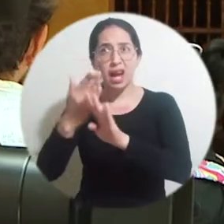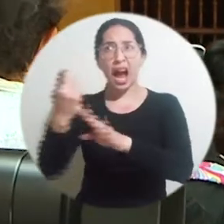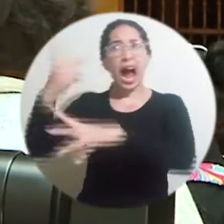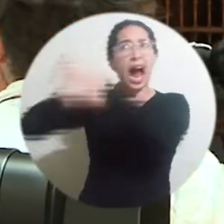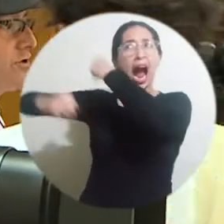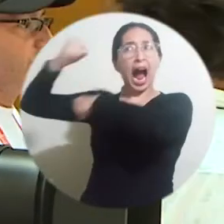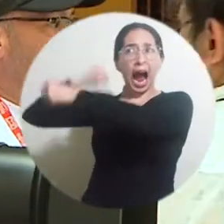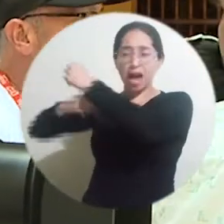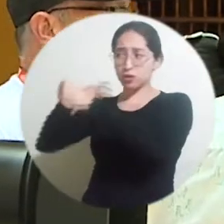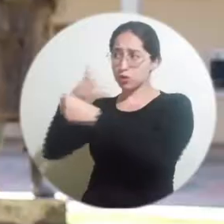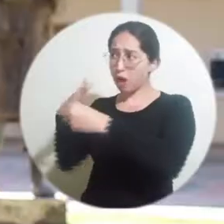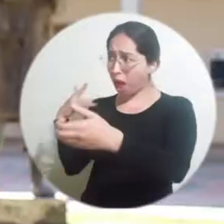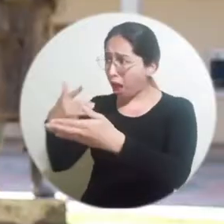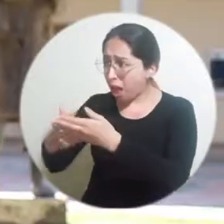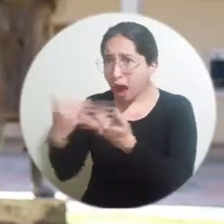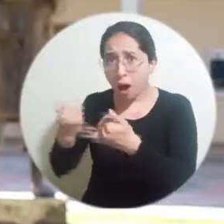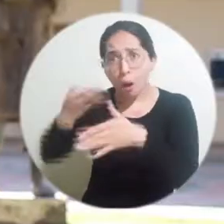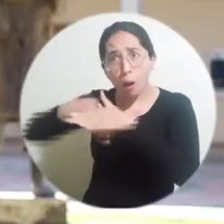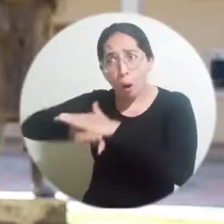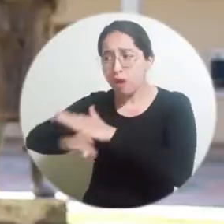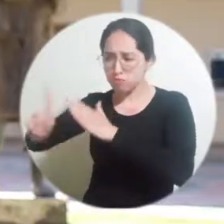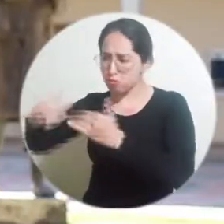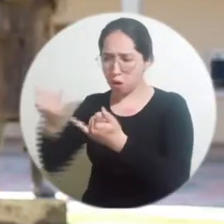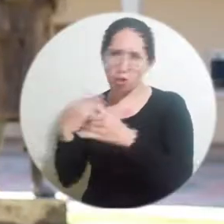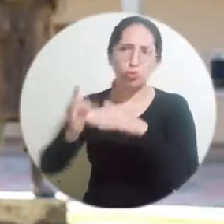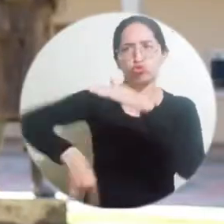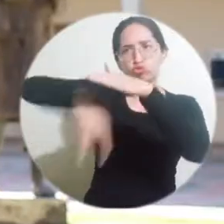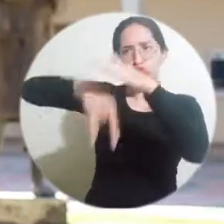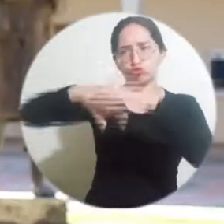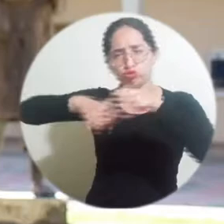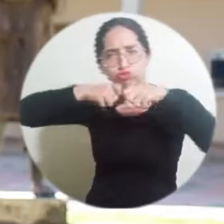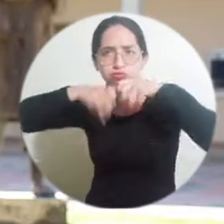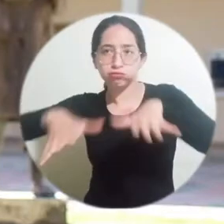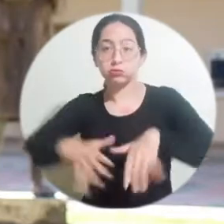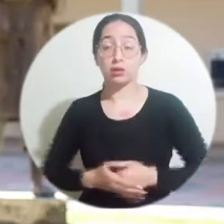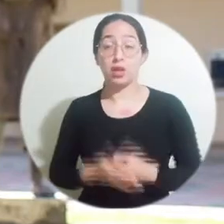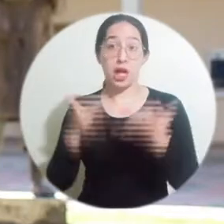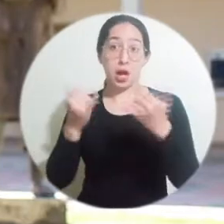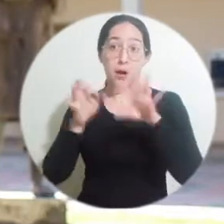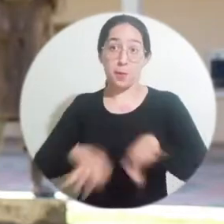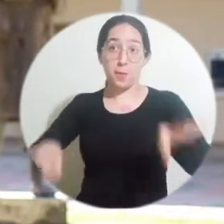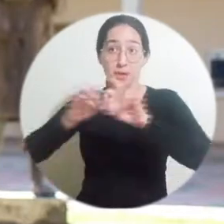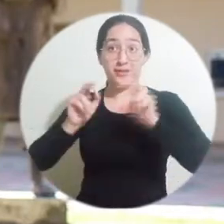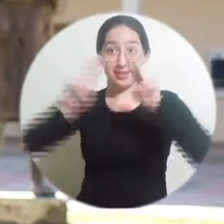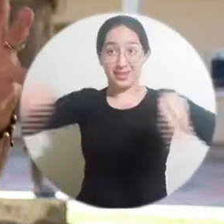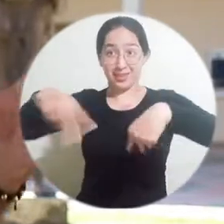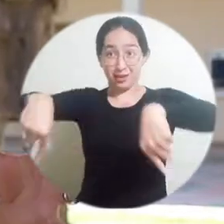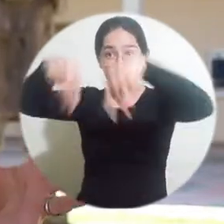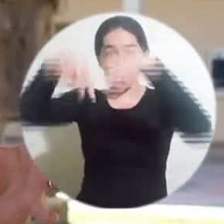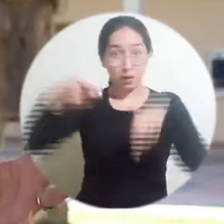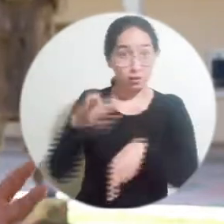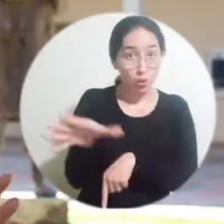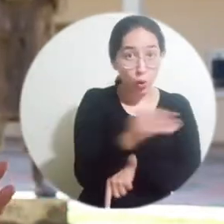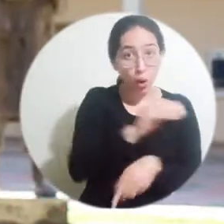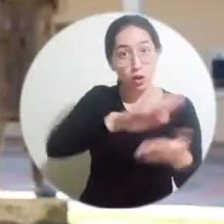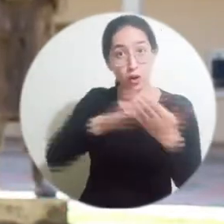permanecieron archivados. Principalmente son mostrarle a la sociedad, a la comunidad universitaria de la Universidad del